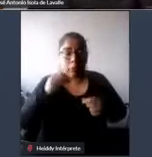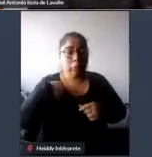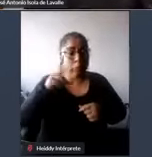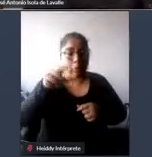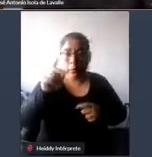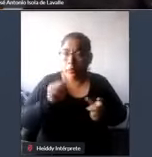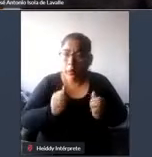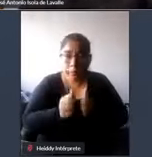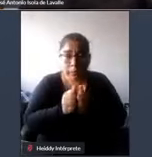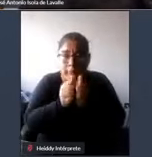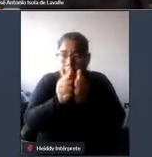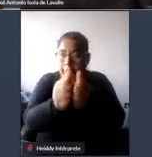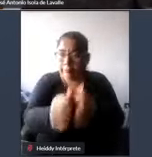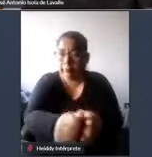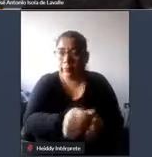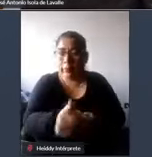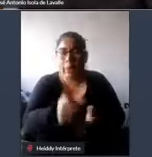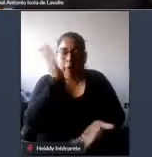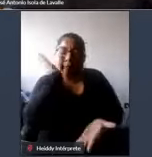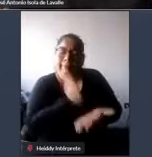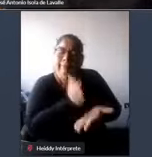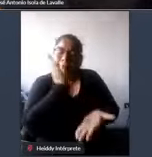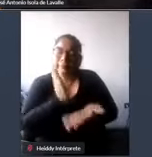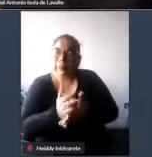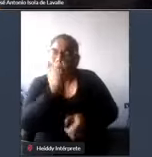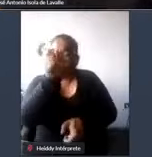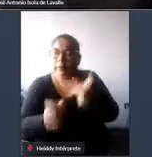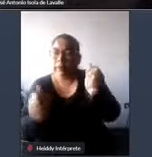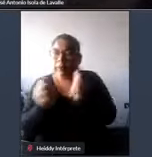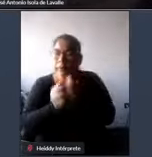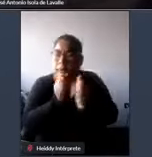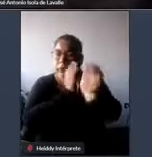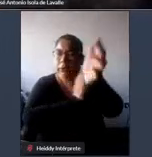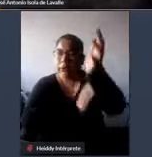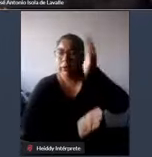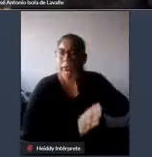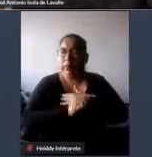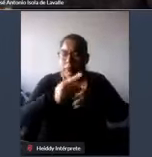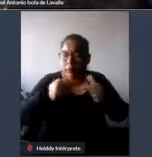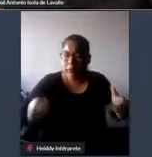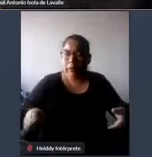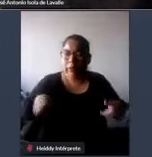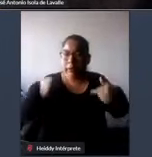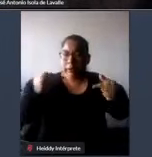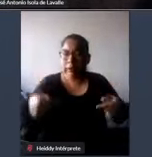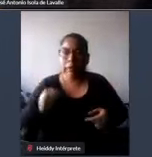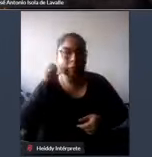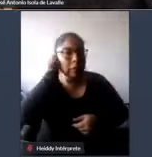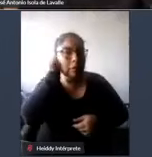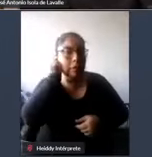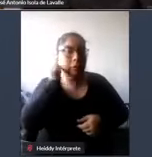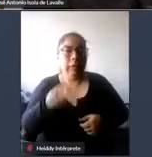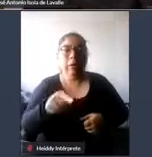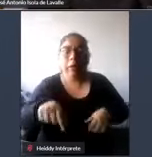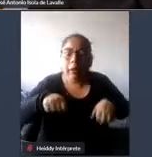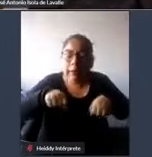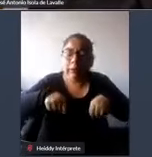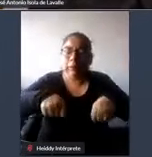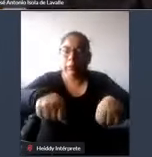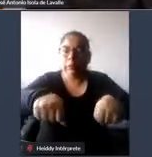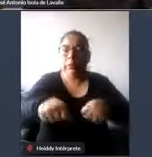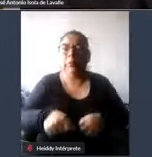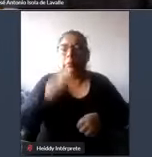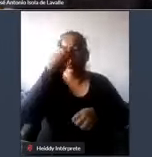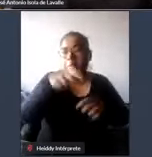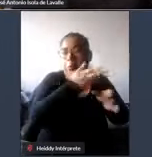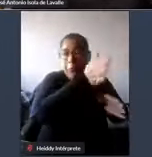a obligar a las personas con discapacidad usuales de silla de ruedas a tener alguien que las empuje por las calles.